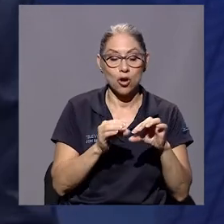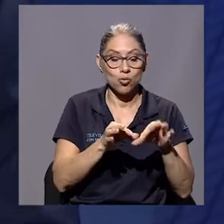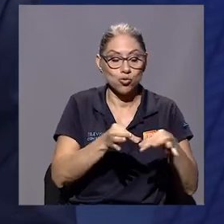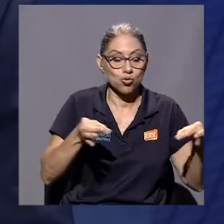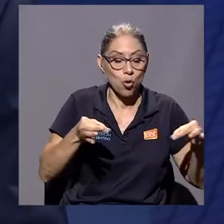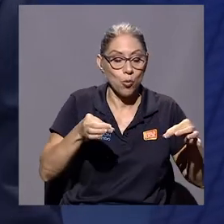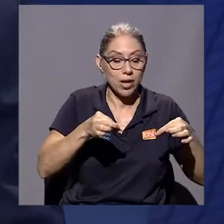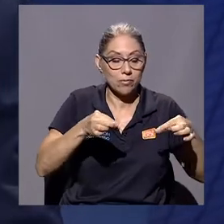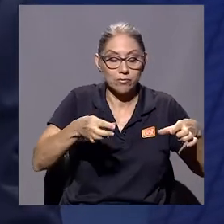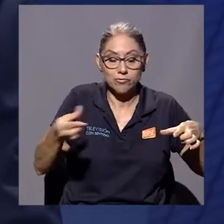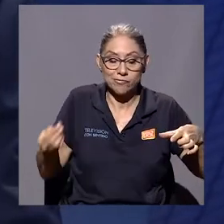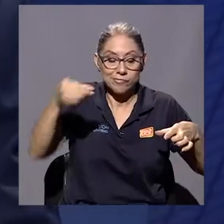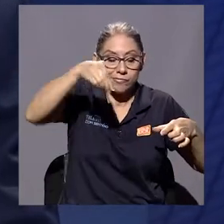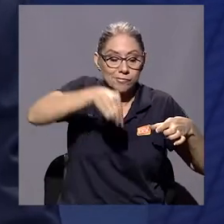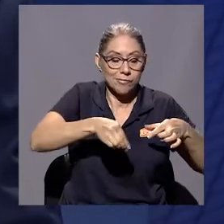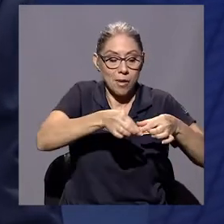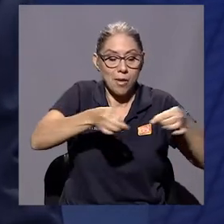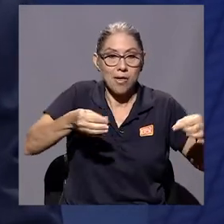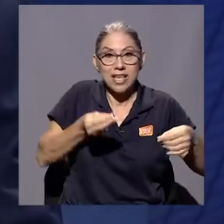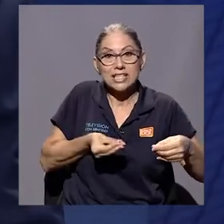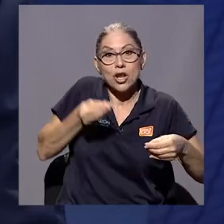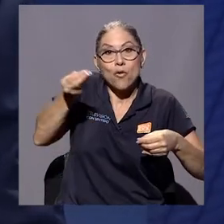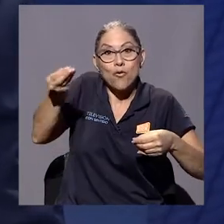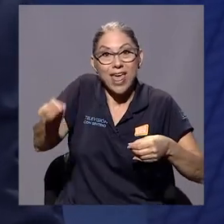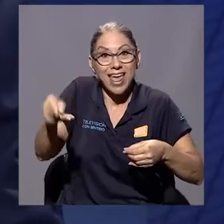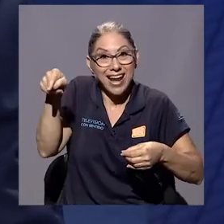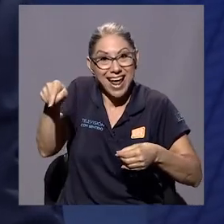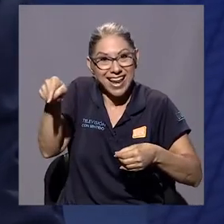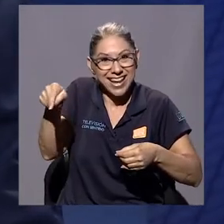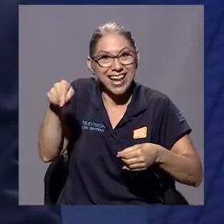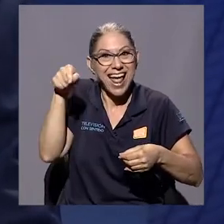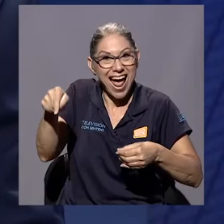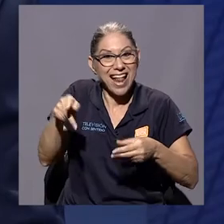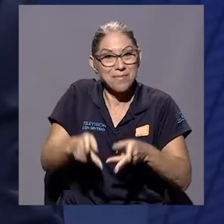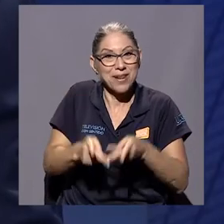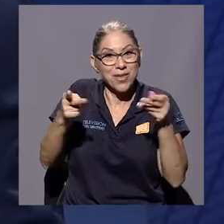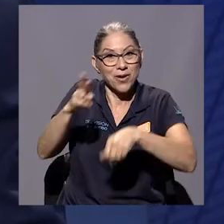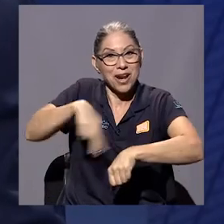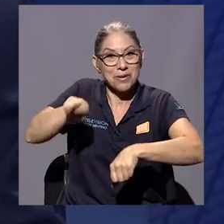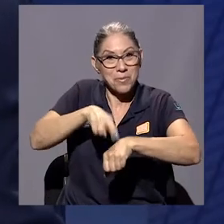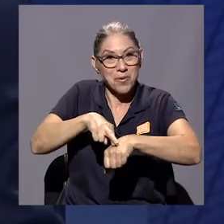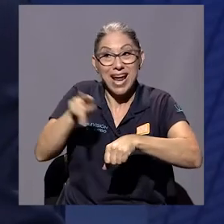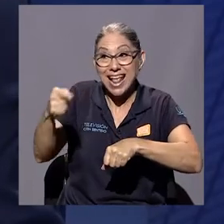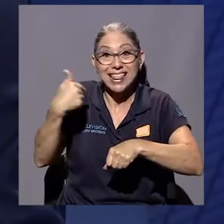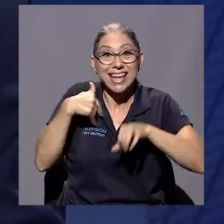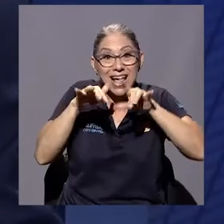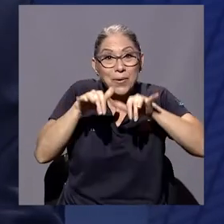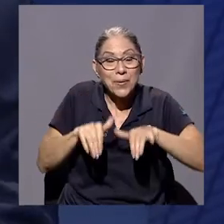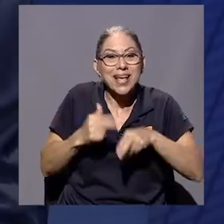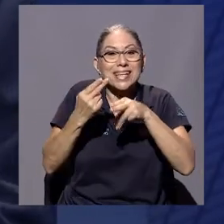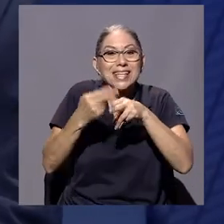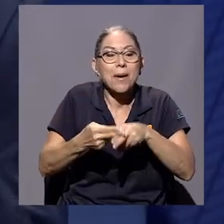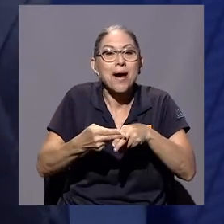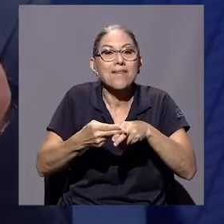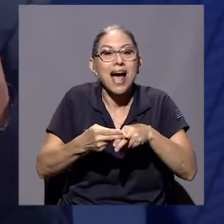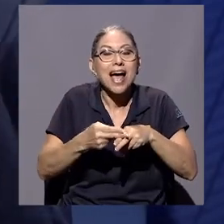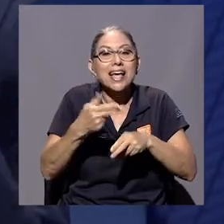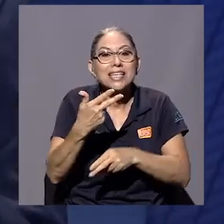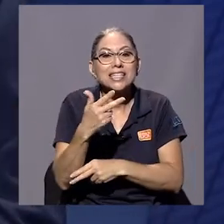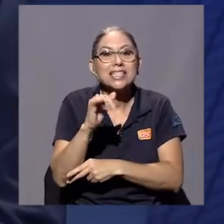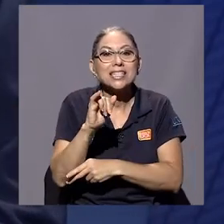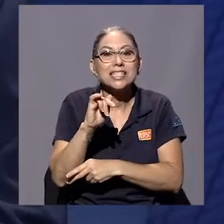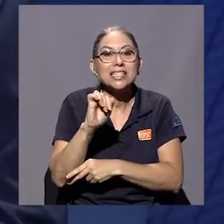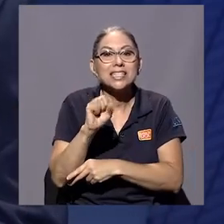lo fui a dejar a la República donde tenía una columna que se llamaba Chisporroteos. Y yo temblaba, porque yo había leído dos